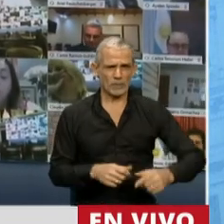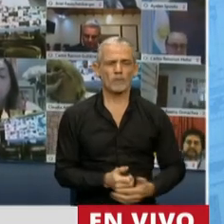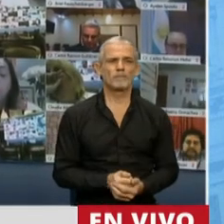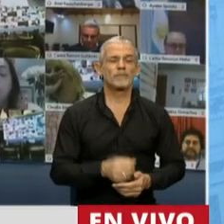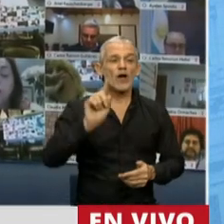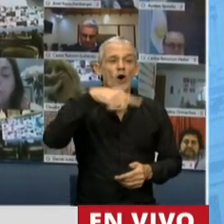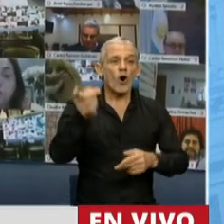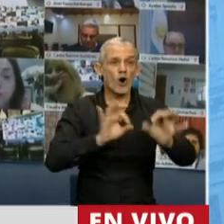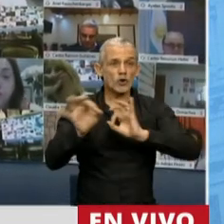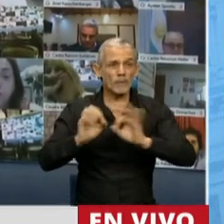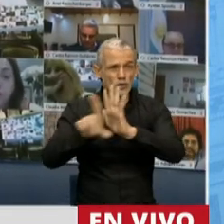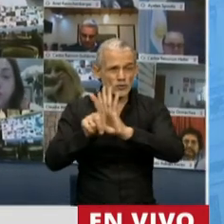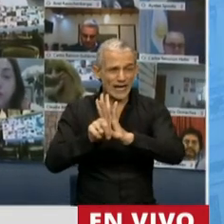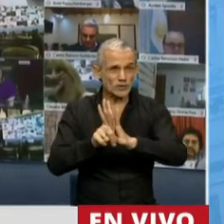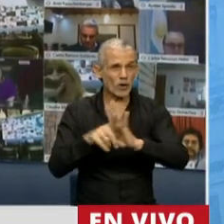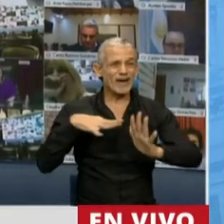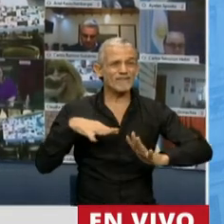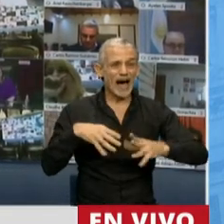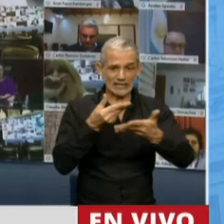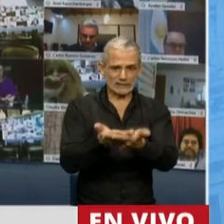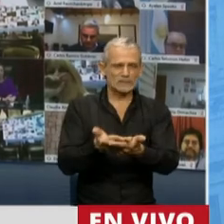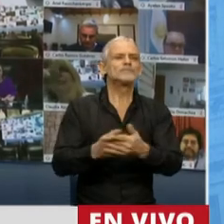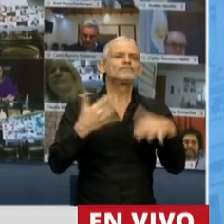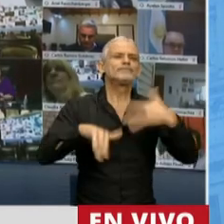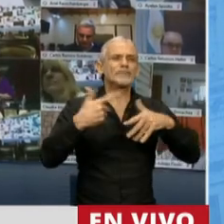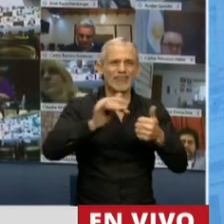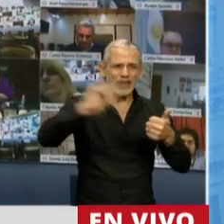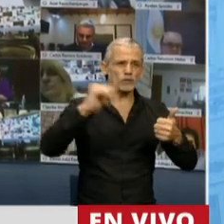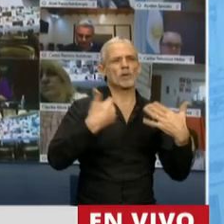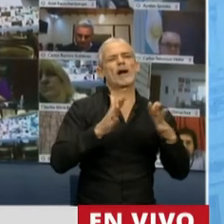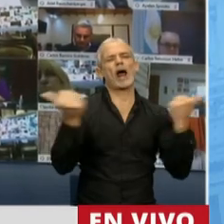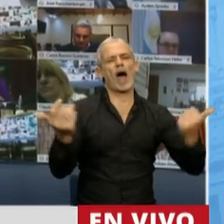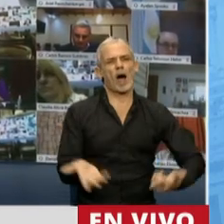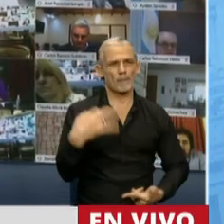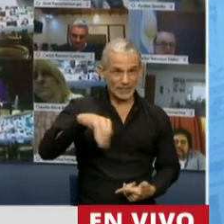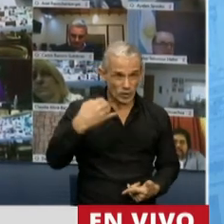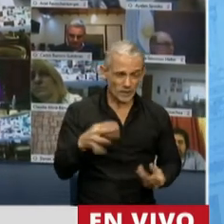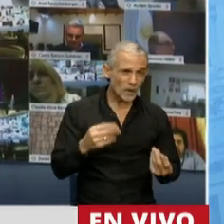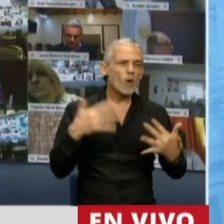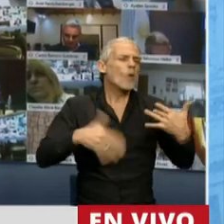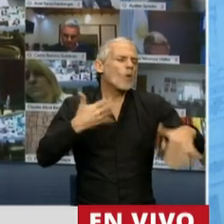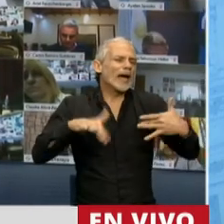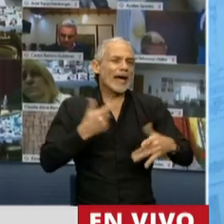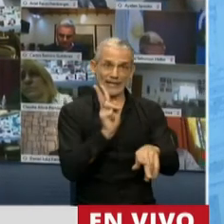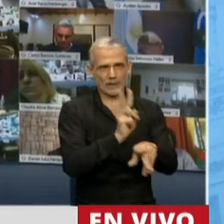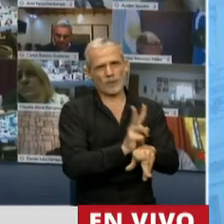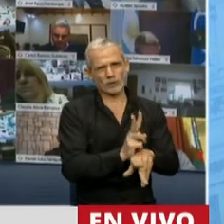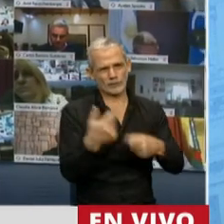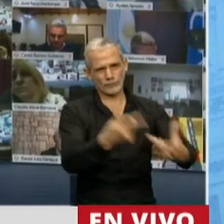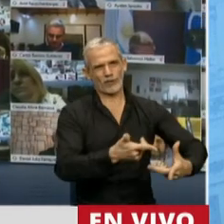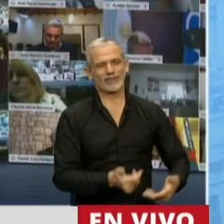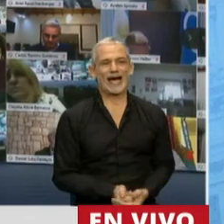Otros proyectos que quedaron pendientes tienen que ver con la agilización de las denuncias, las medidas urgentes de protección,